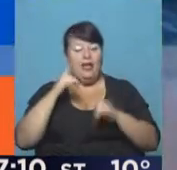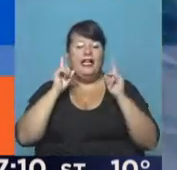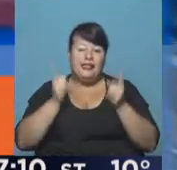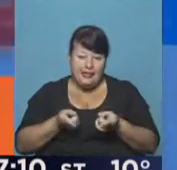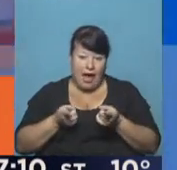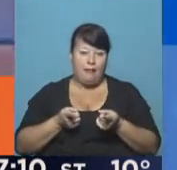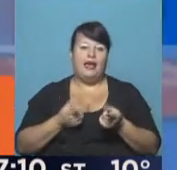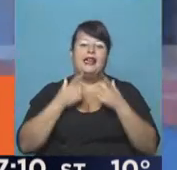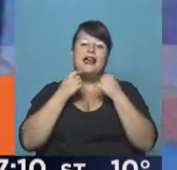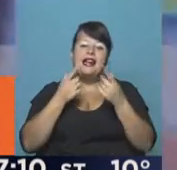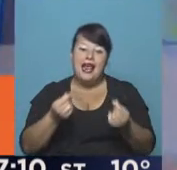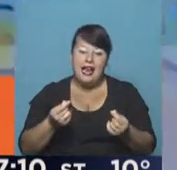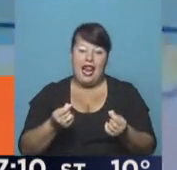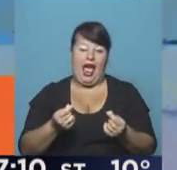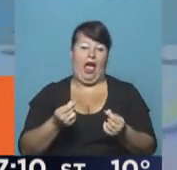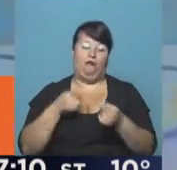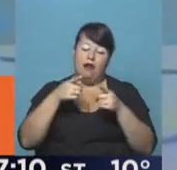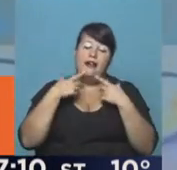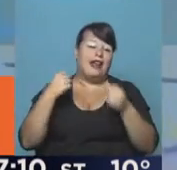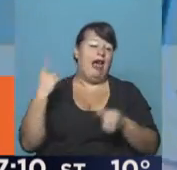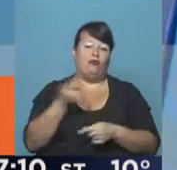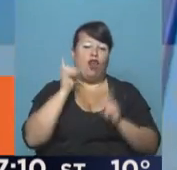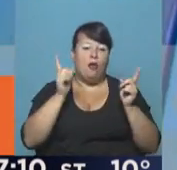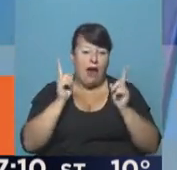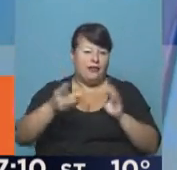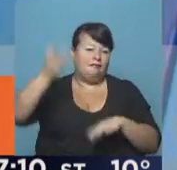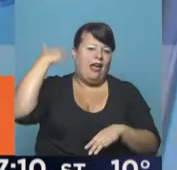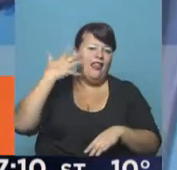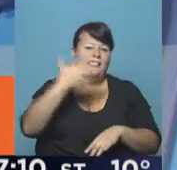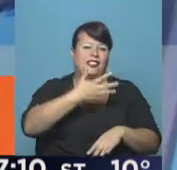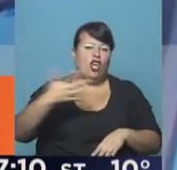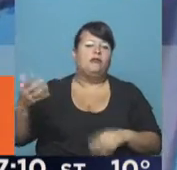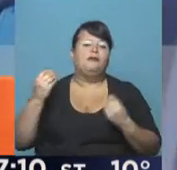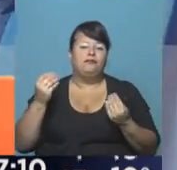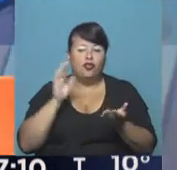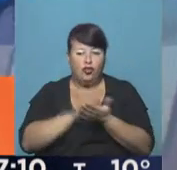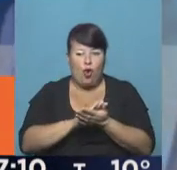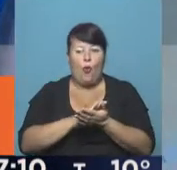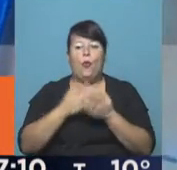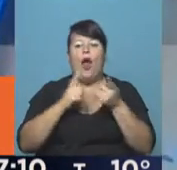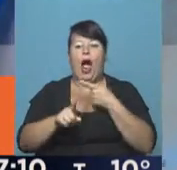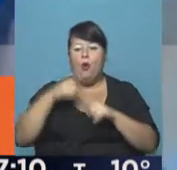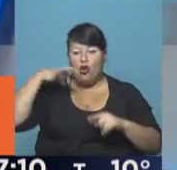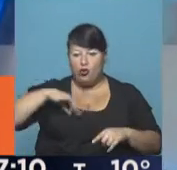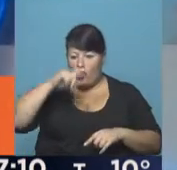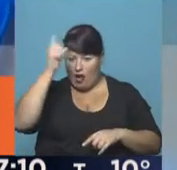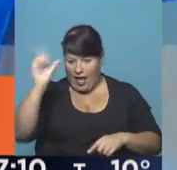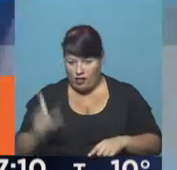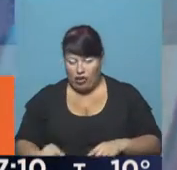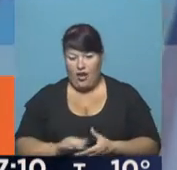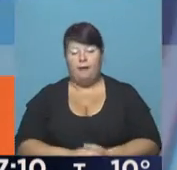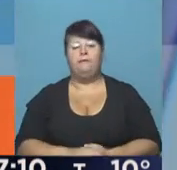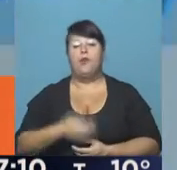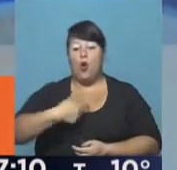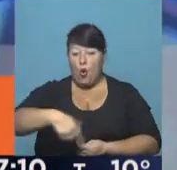por supuesto, el reclamo que es el reclamo de todos los docentes de hace más de cinco semanas, tiene que ver con la apertura de la paritaria nacional docente.